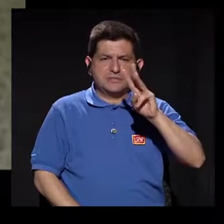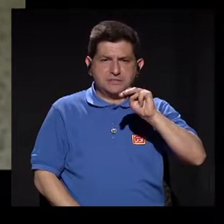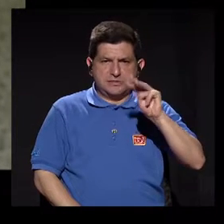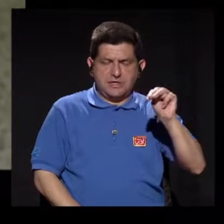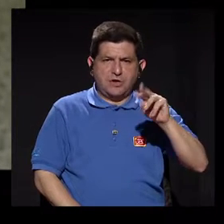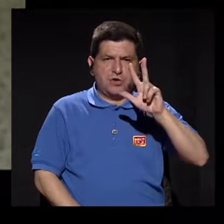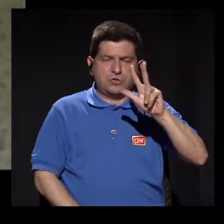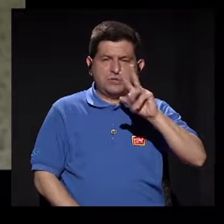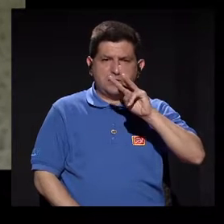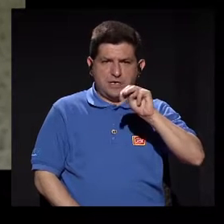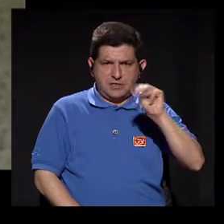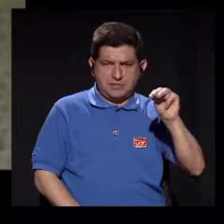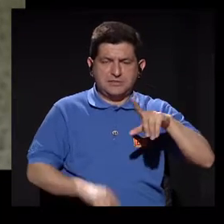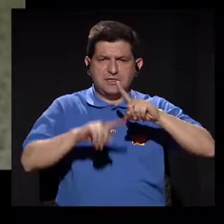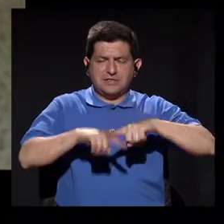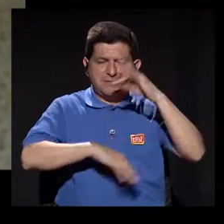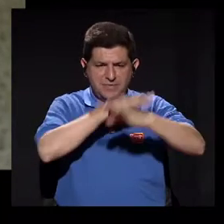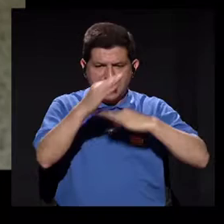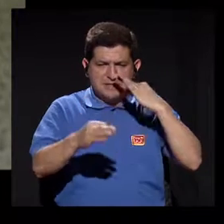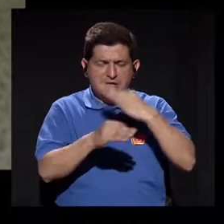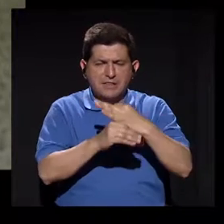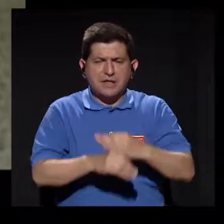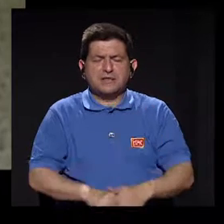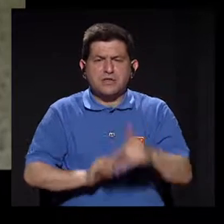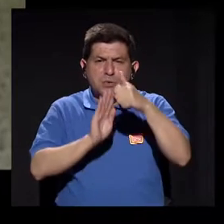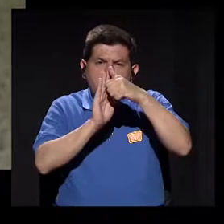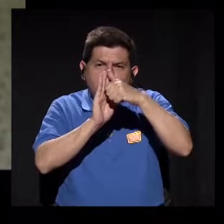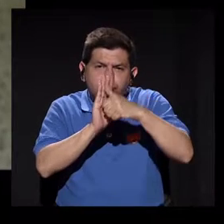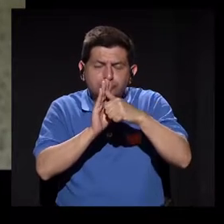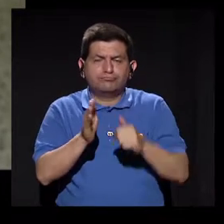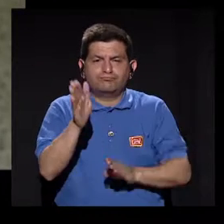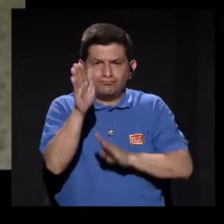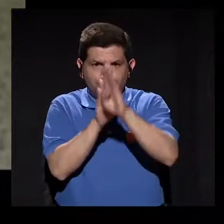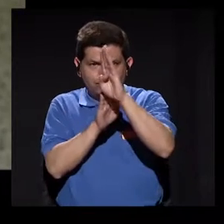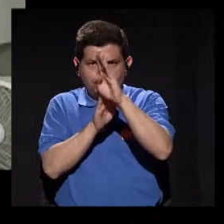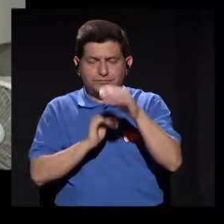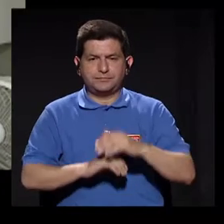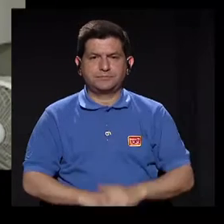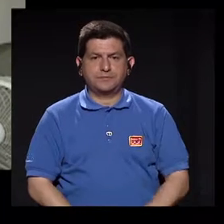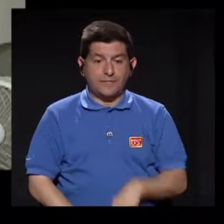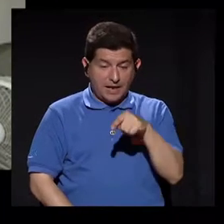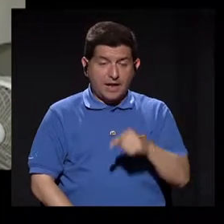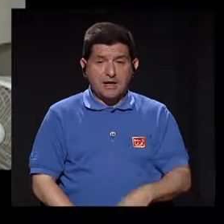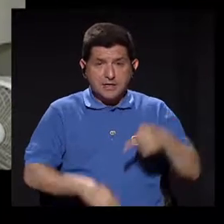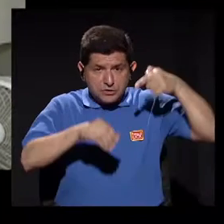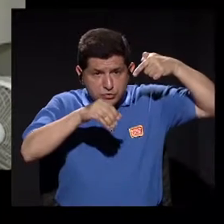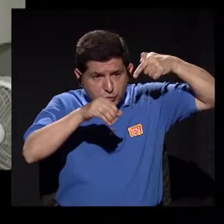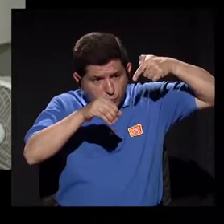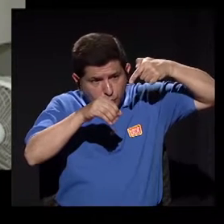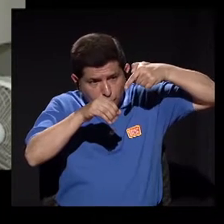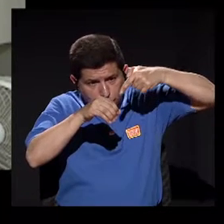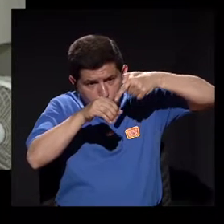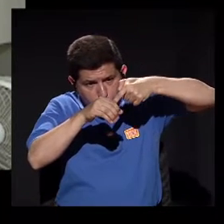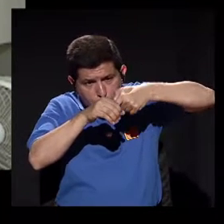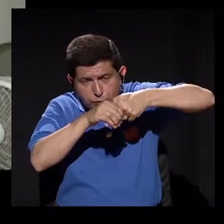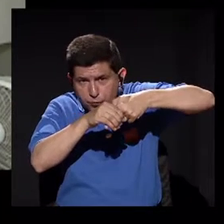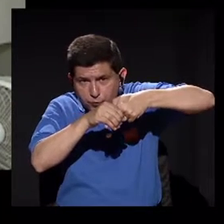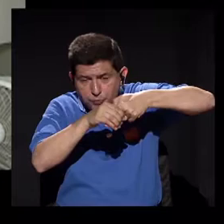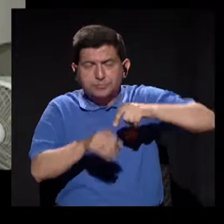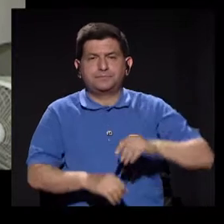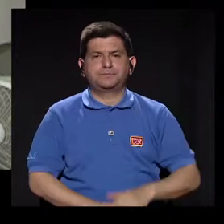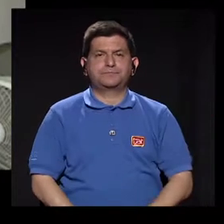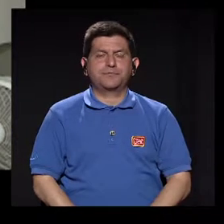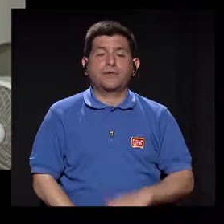5 milímetros, de 3 milímetros de acuerdo al tipo de cirugía que vamos a desarrollar. Ese lente se introduce por ese